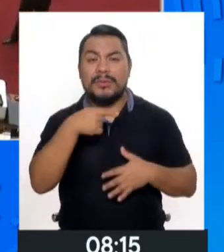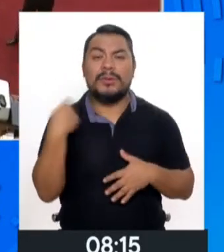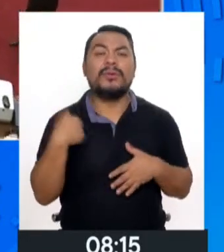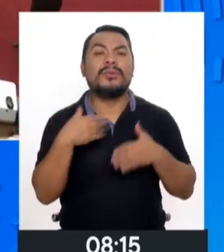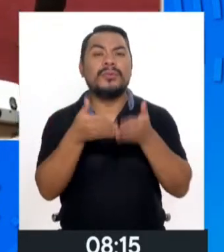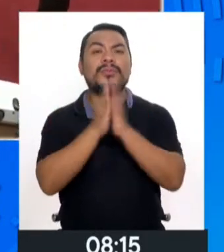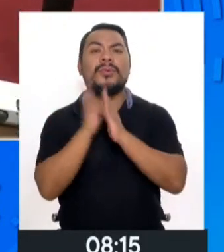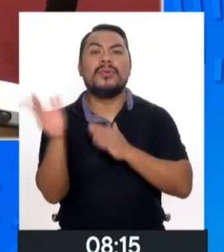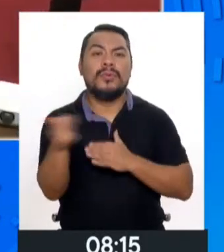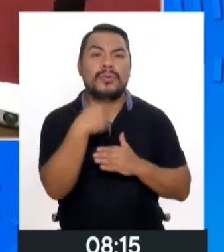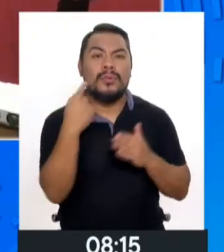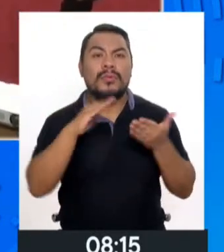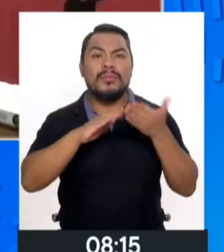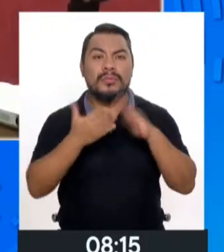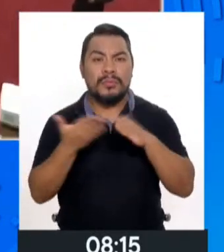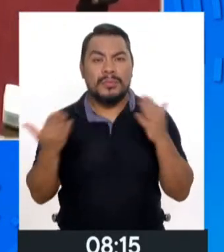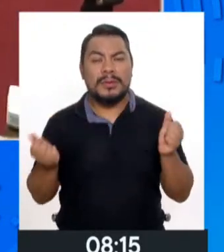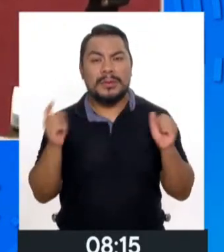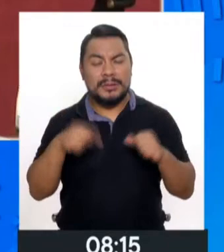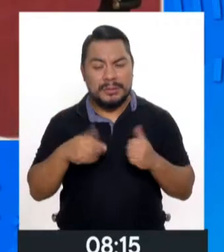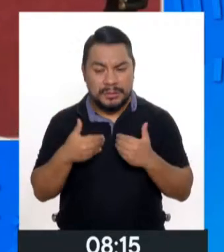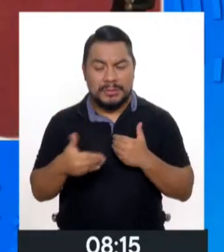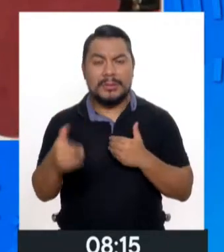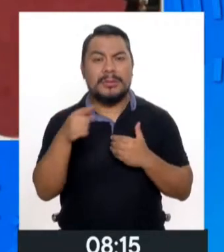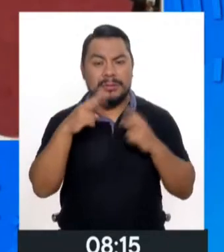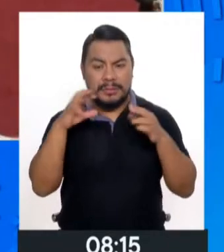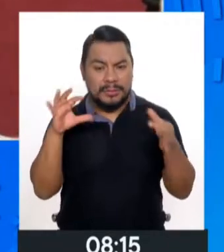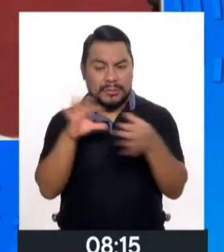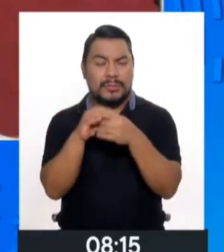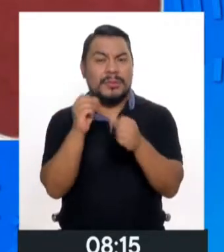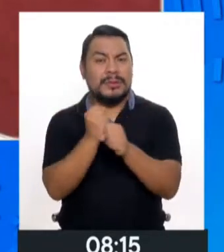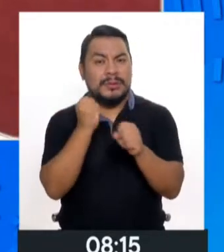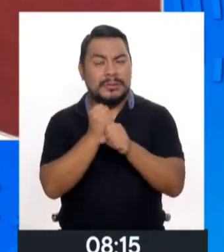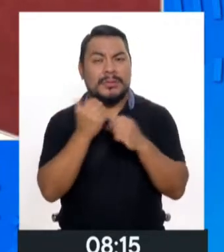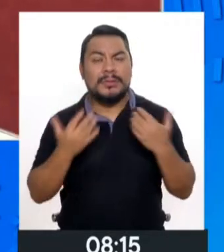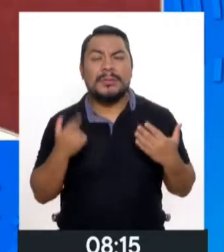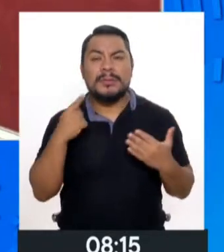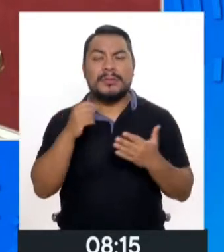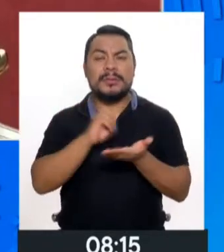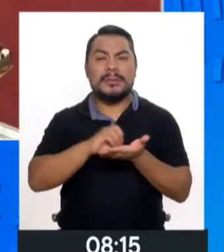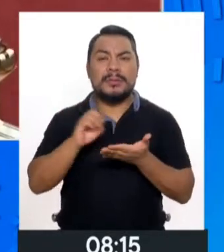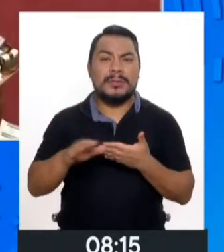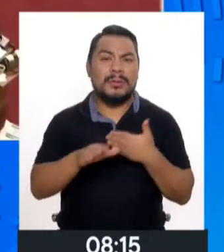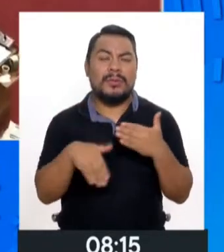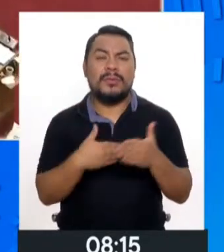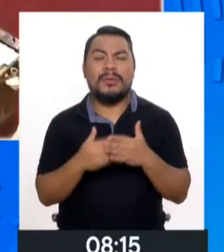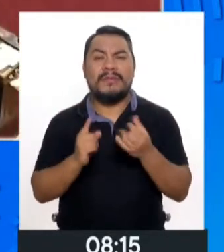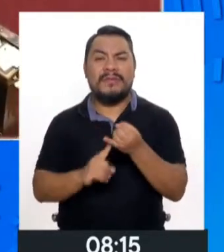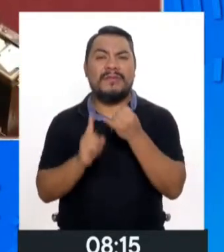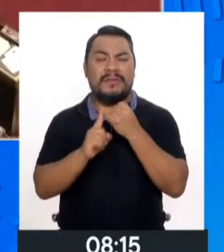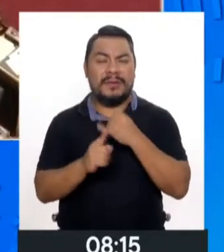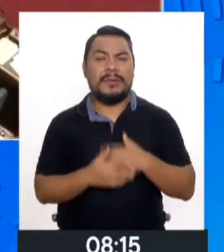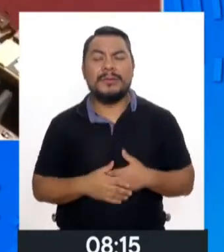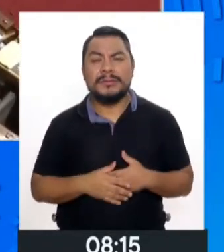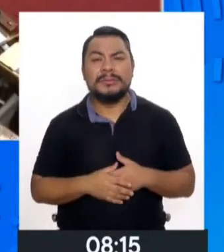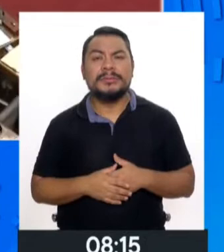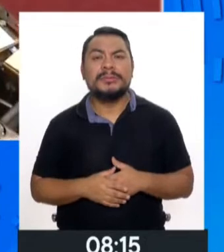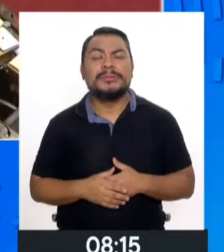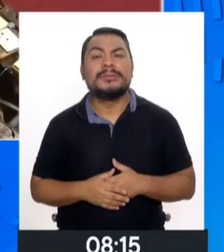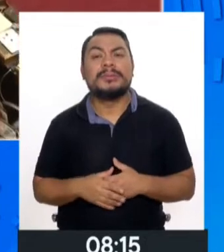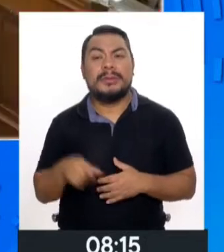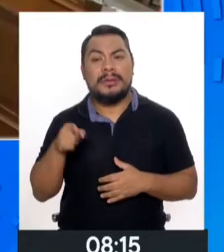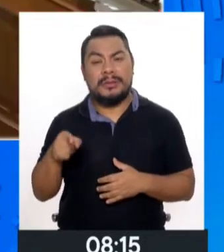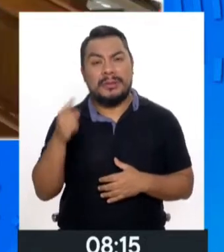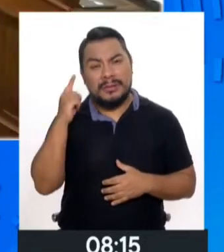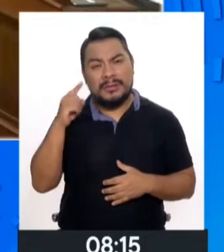solicito a toda la población para que trabajemos articuladamente y eliminemos los estereotipos de género de